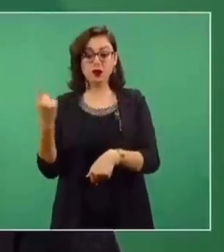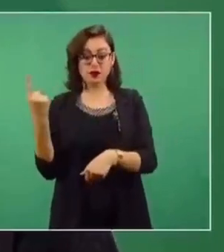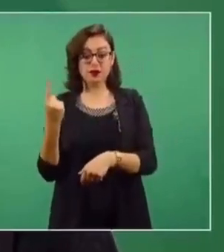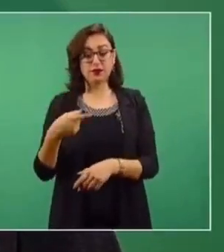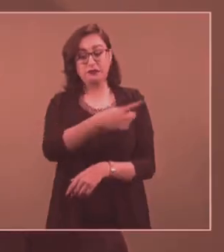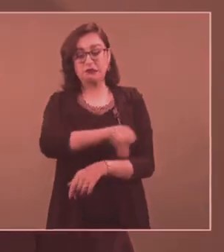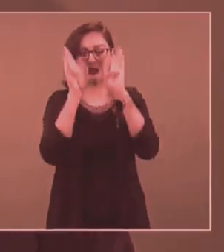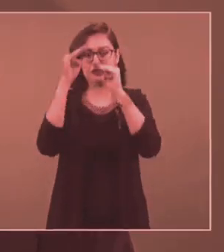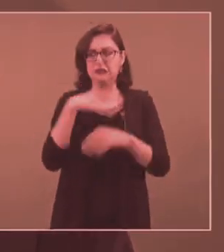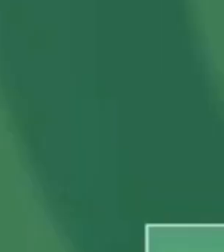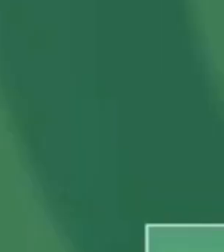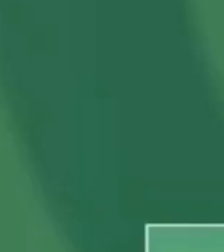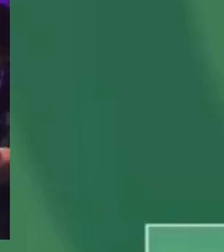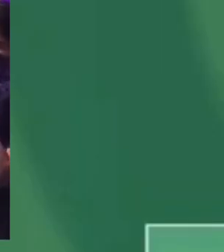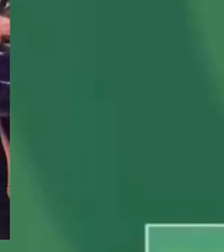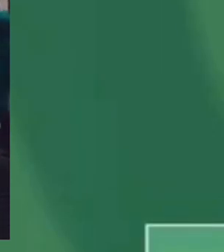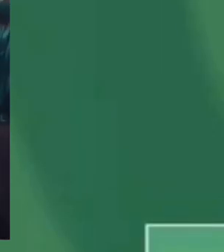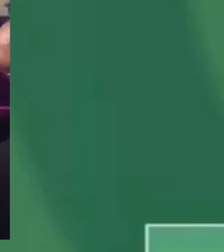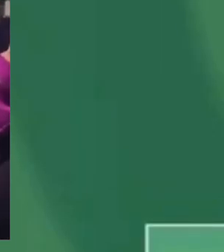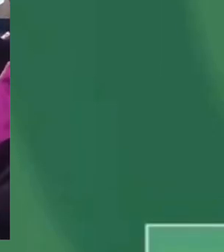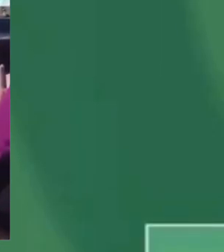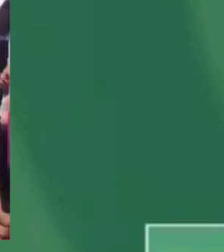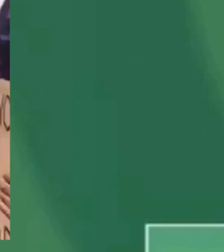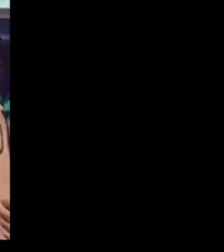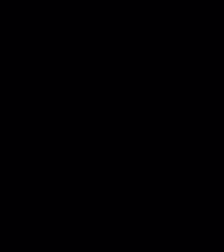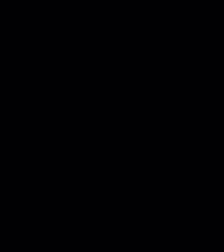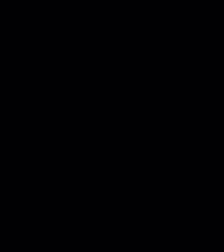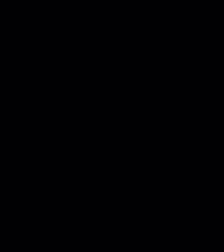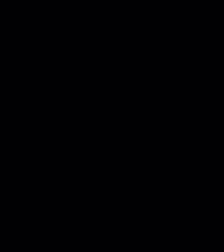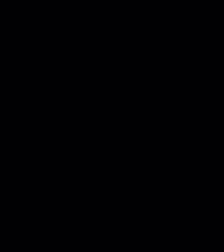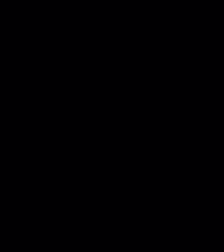afectados sus intereses. ¡Gracias! ¡Gracias! ¡Gracias! ¡Gracias!